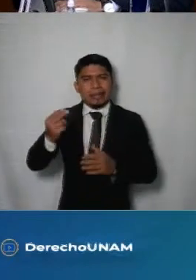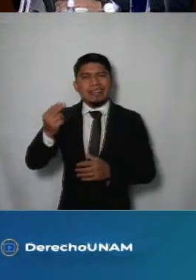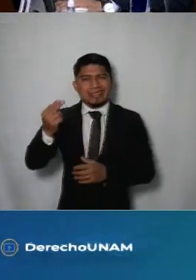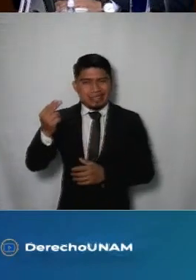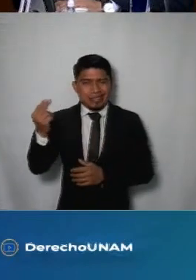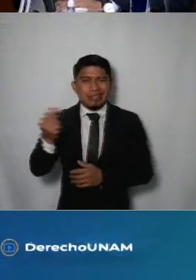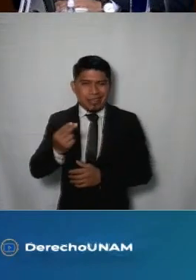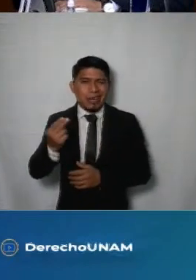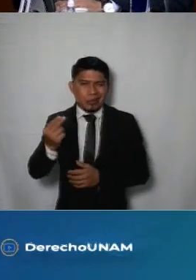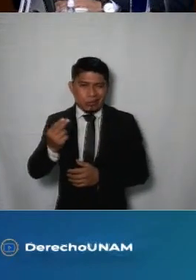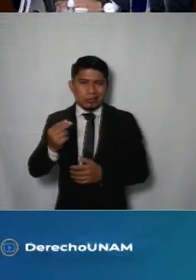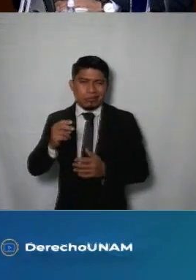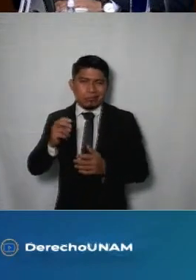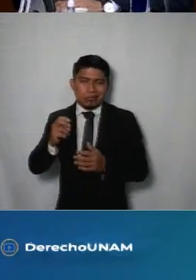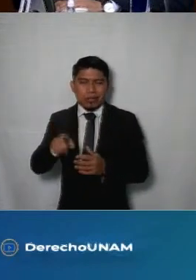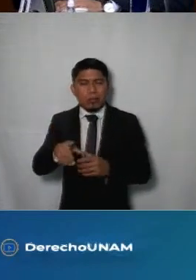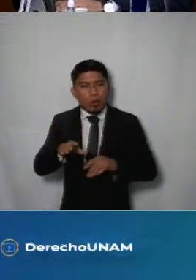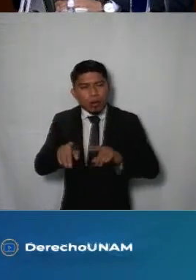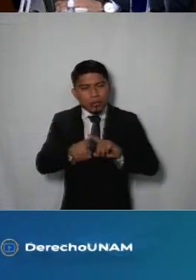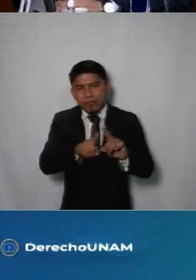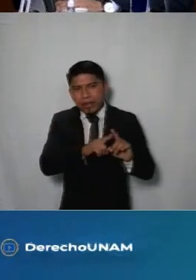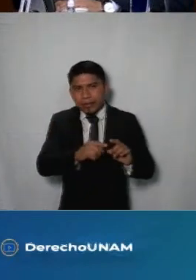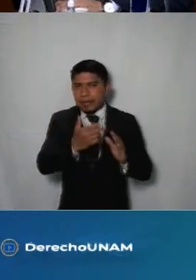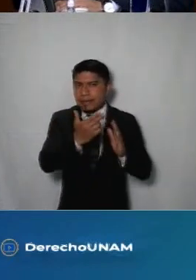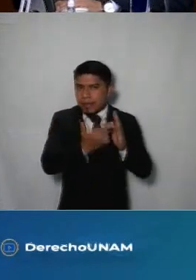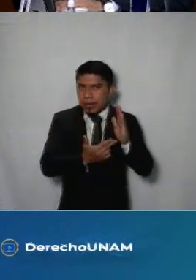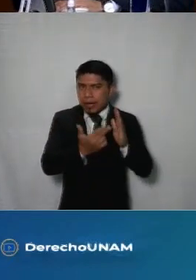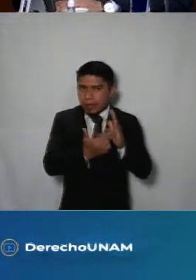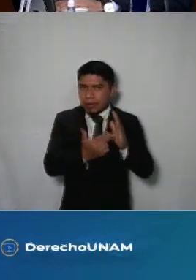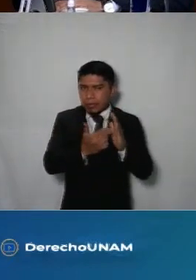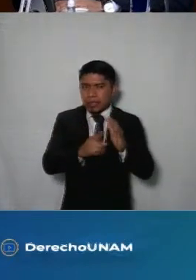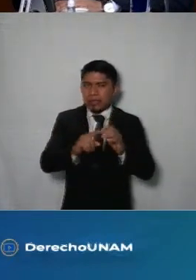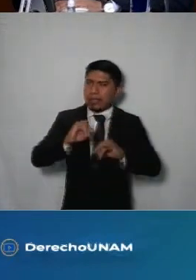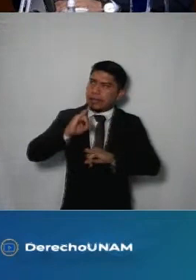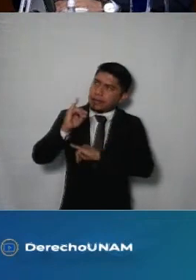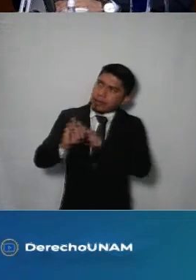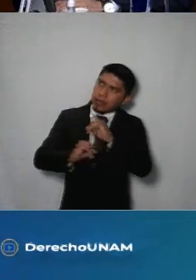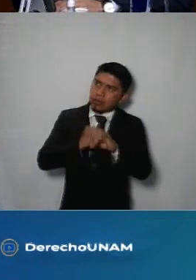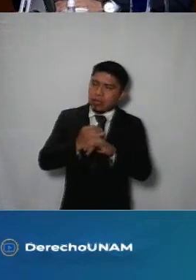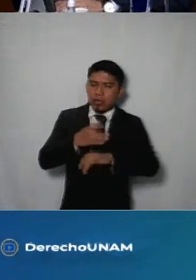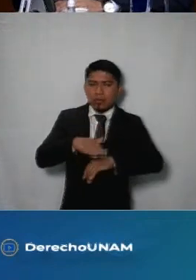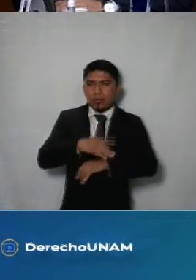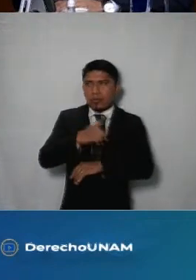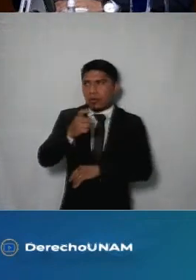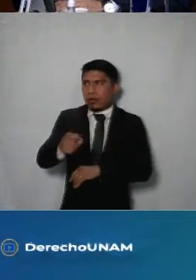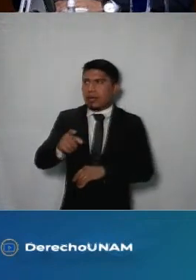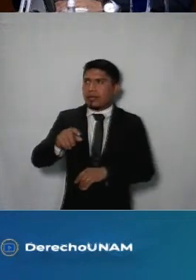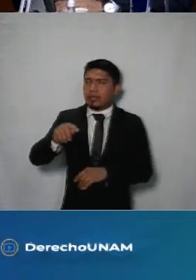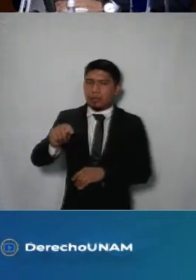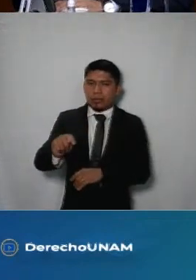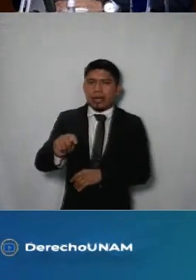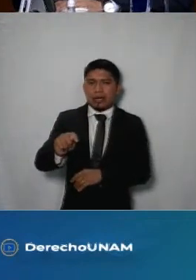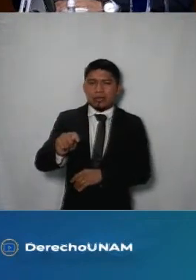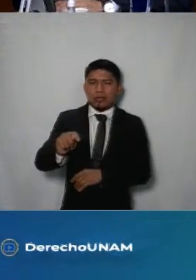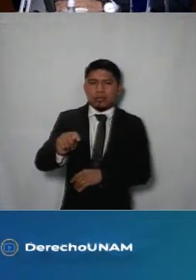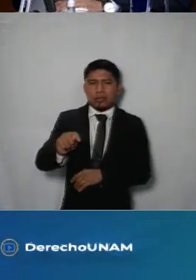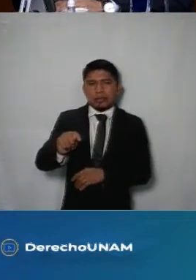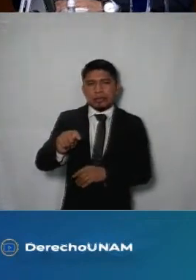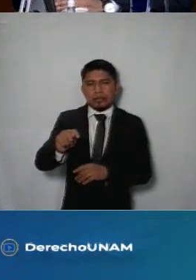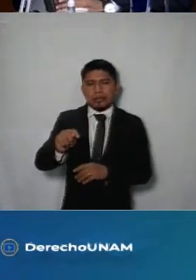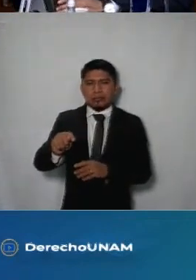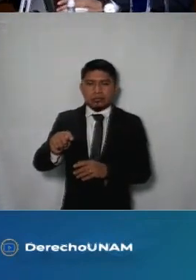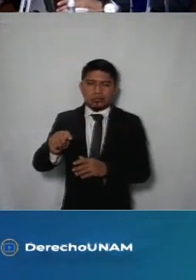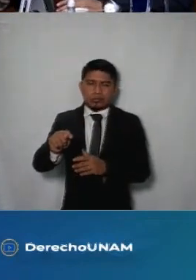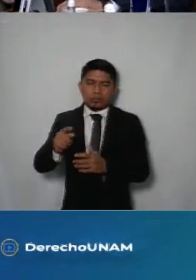razonables el cual ha sido definido por diversos instrumentos internacionales y por el máximo tribunal de nuestro